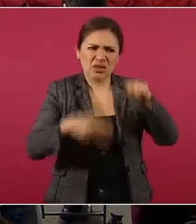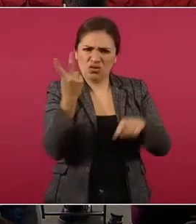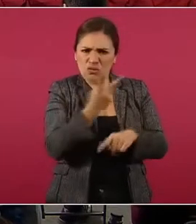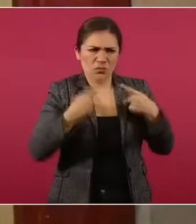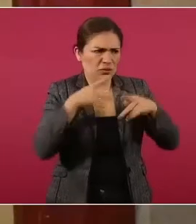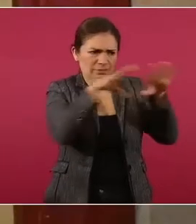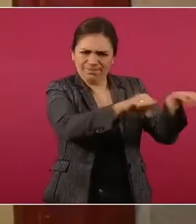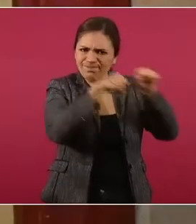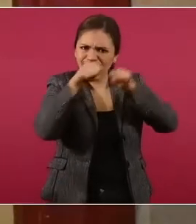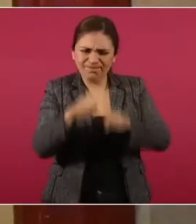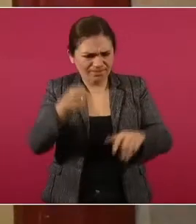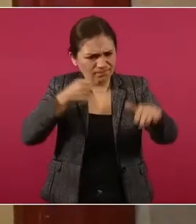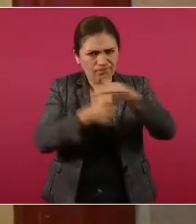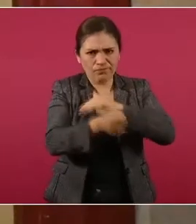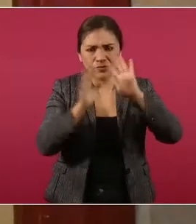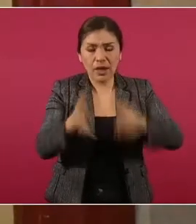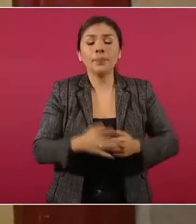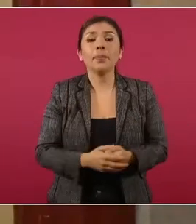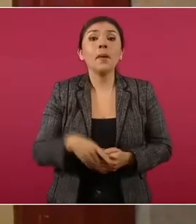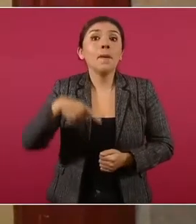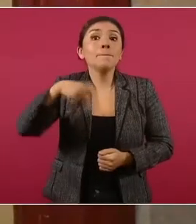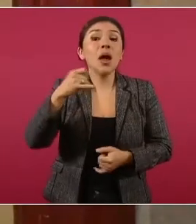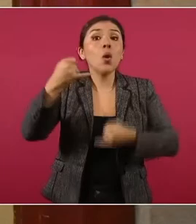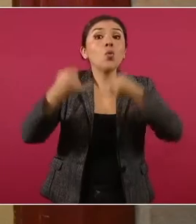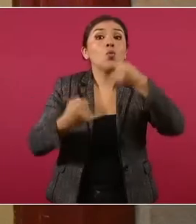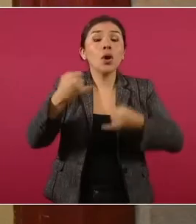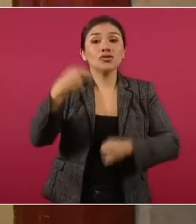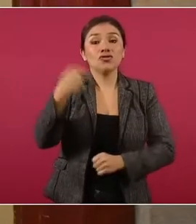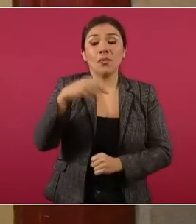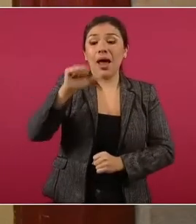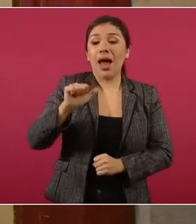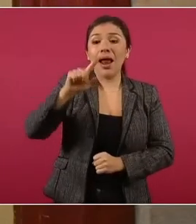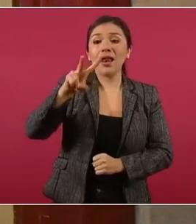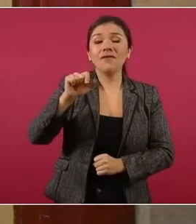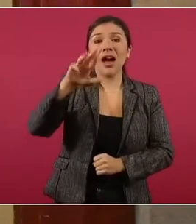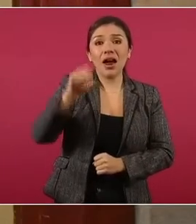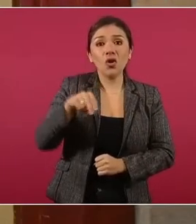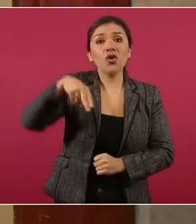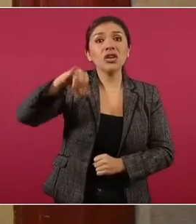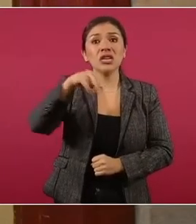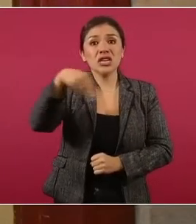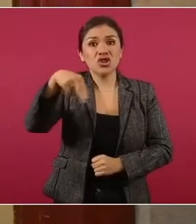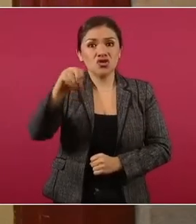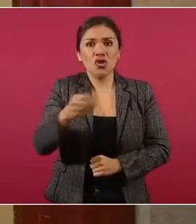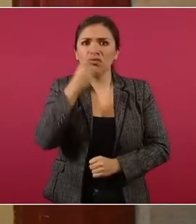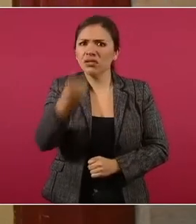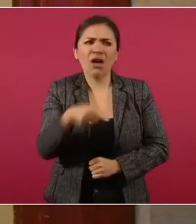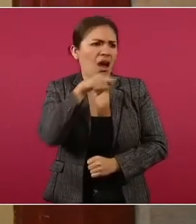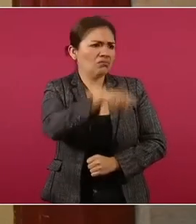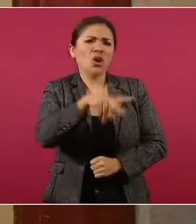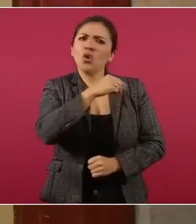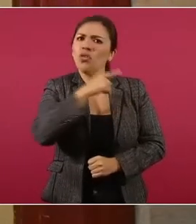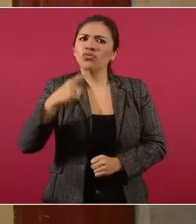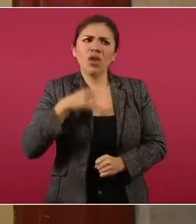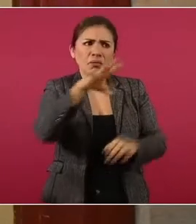juez Álvaro Niño Cruz calificó de ilegal la detención,